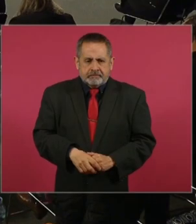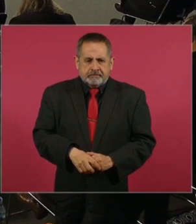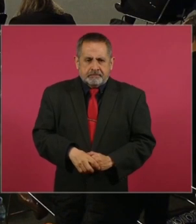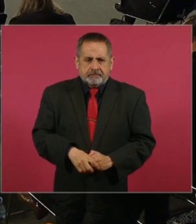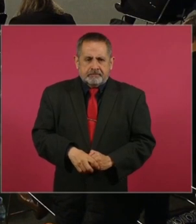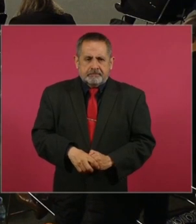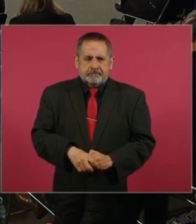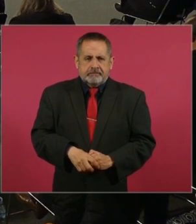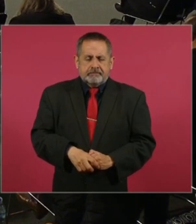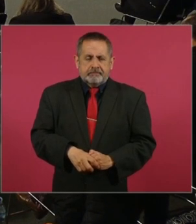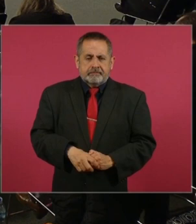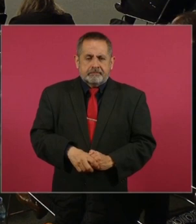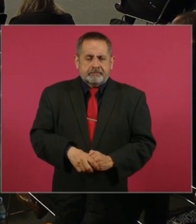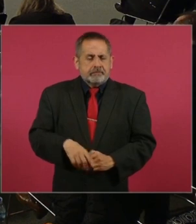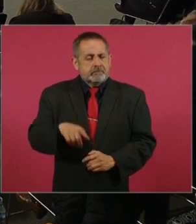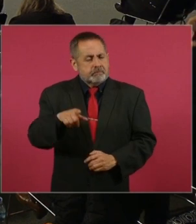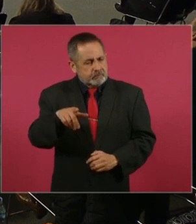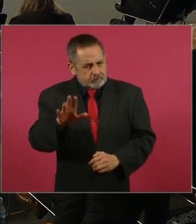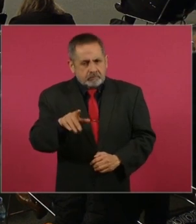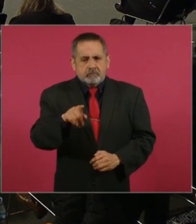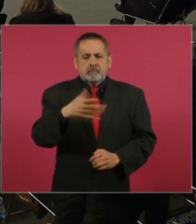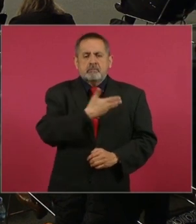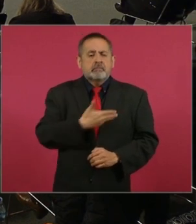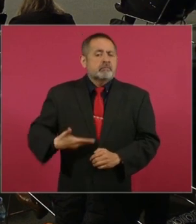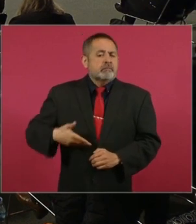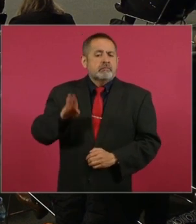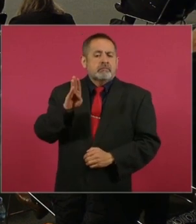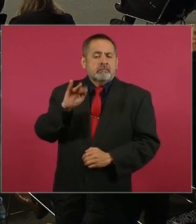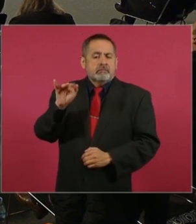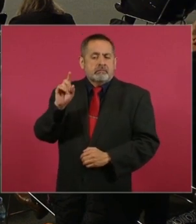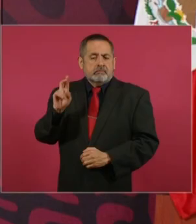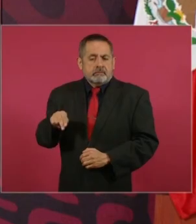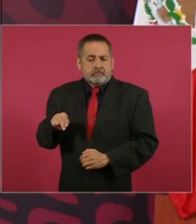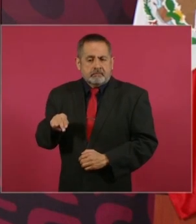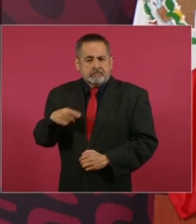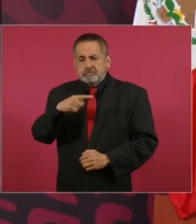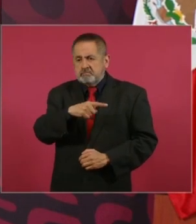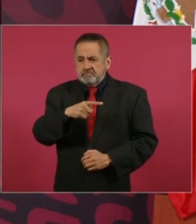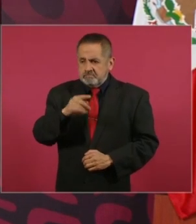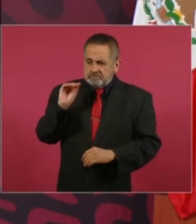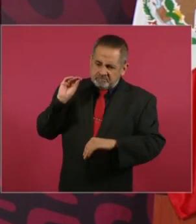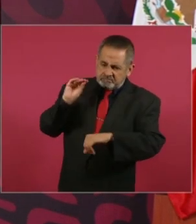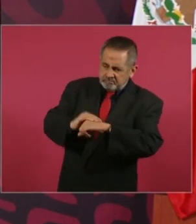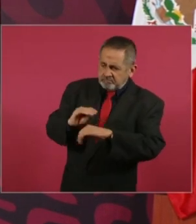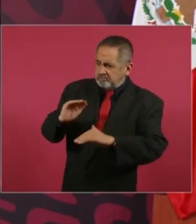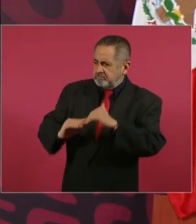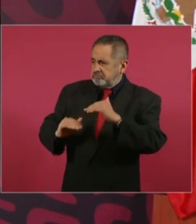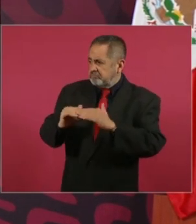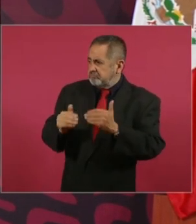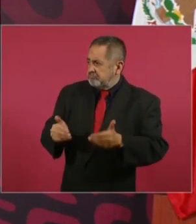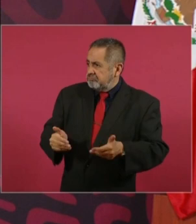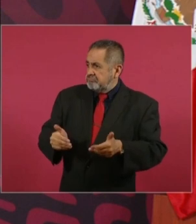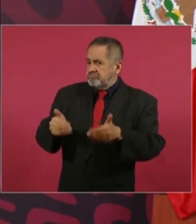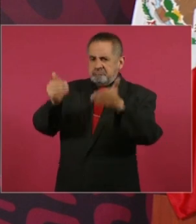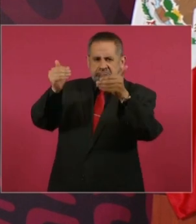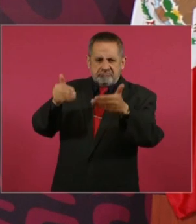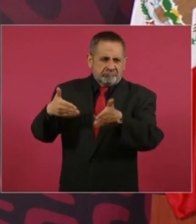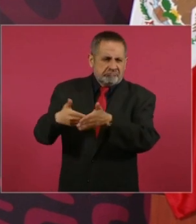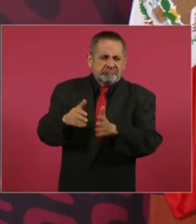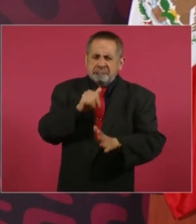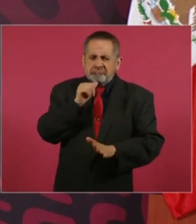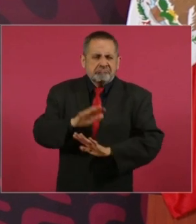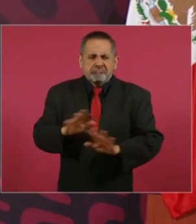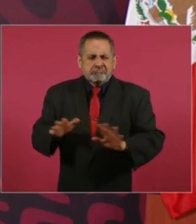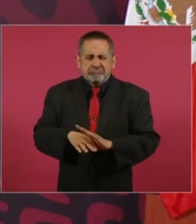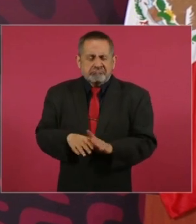Bueno, y el presidente Biden no ha hecho muro, nada más, es el